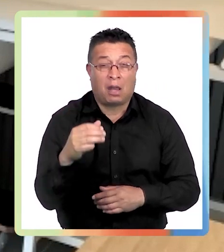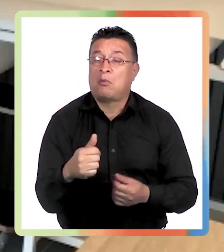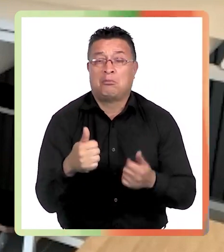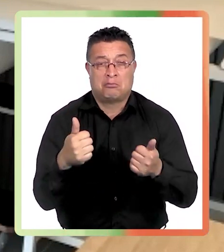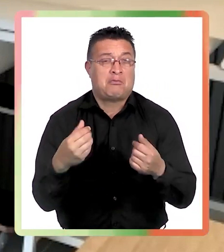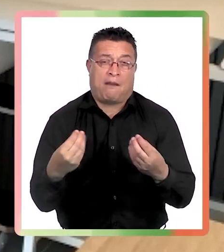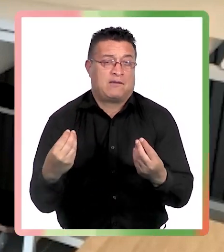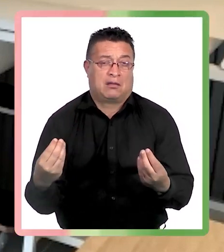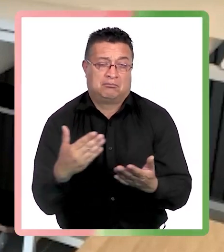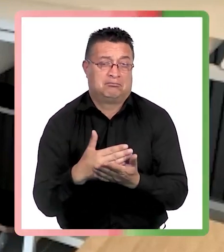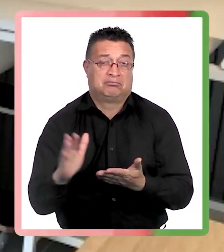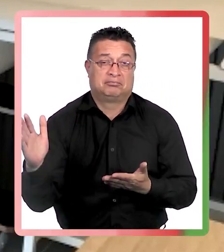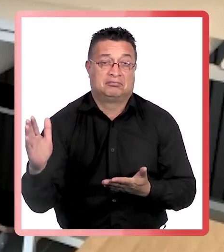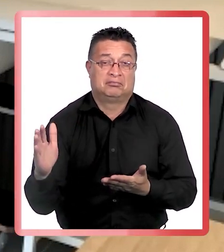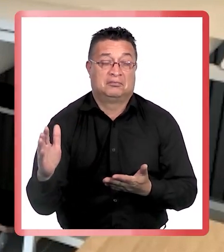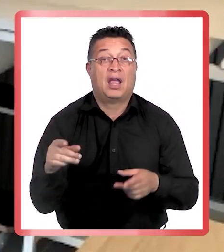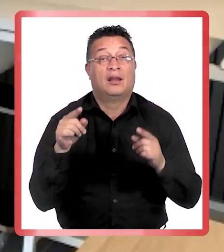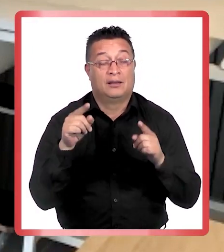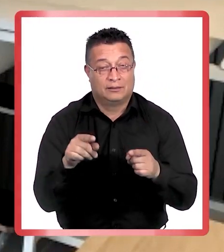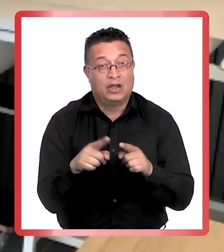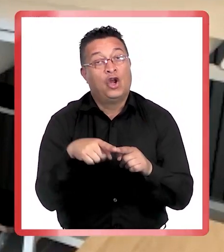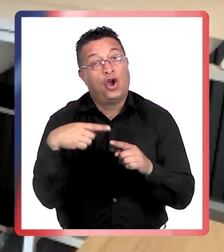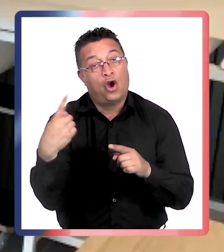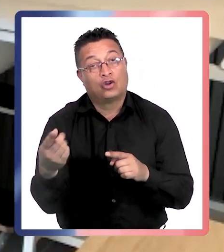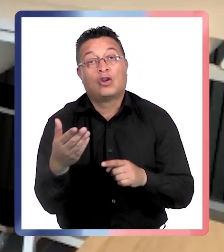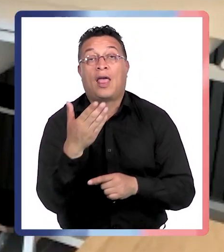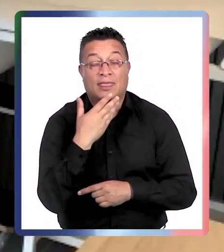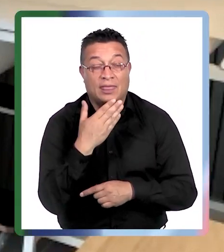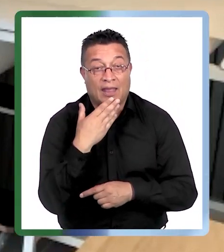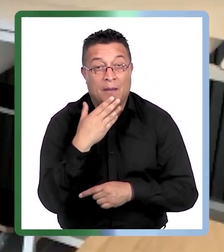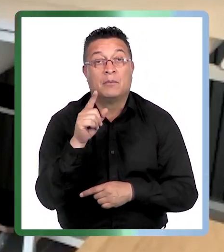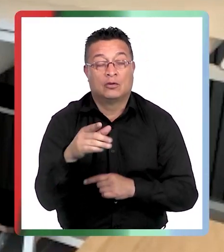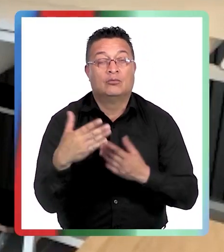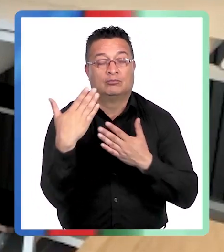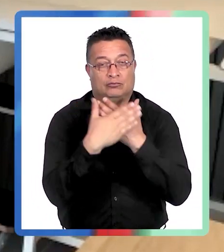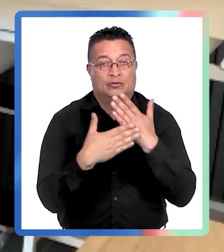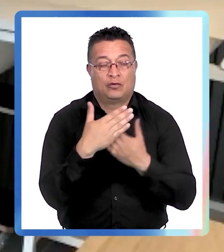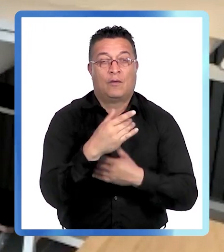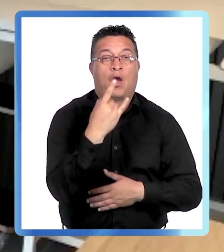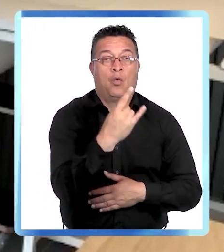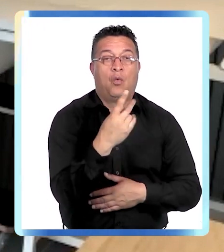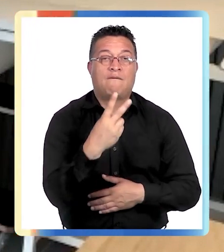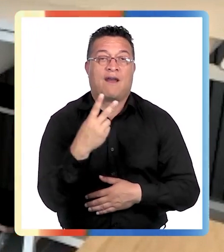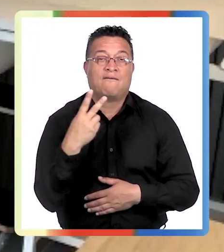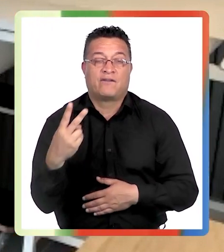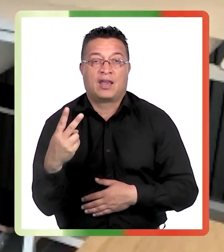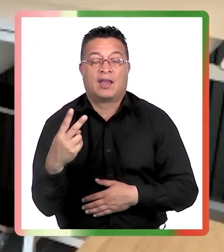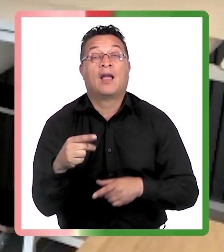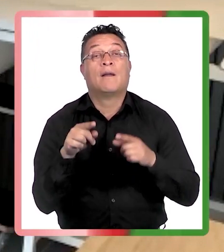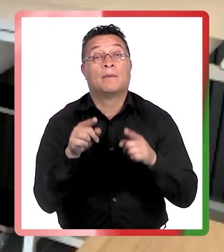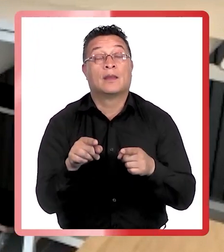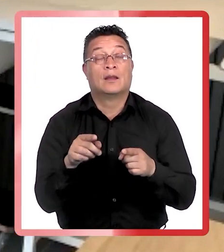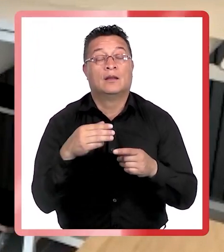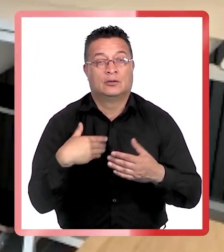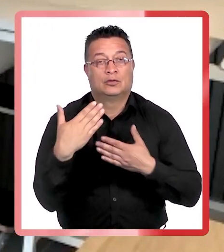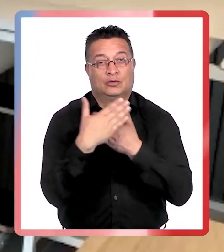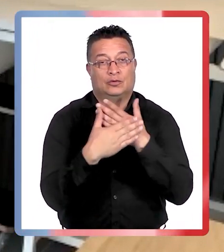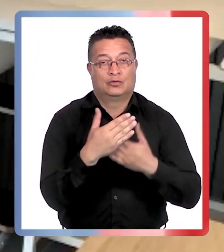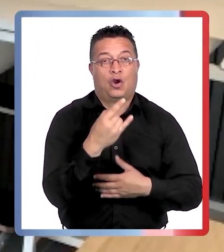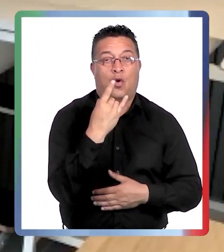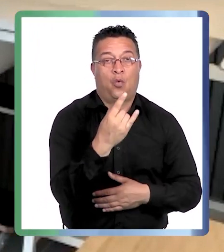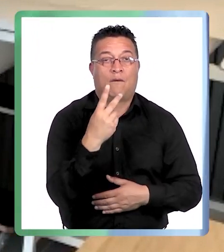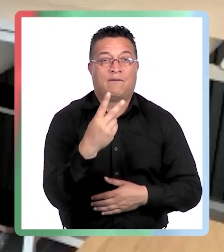como aceptable. Y por otro lado eso en relación como a la protección UVB, pero por otro lado está la protección